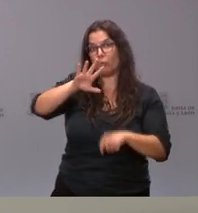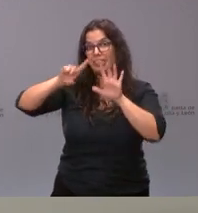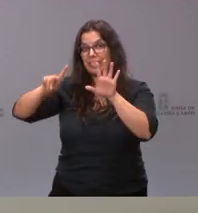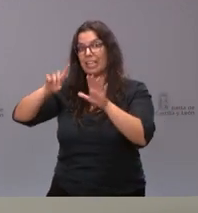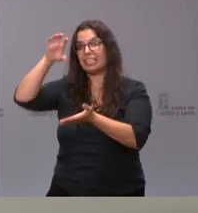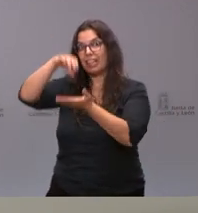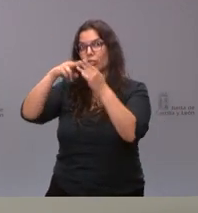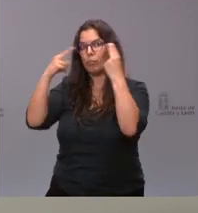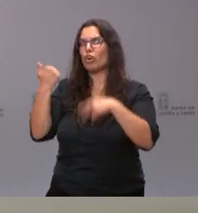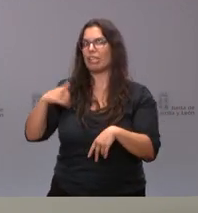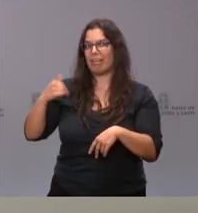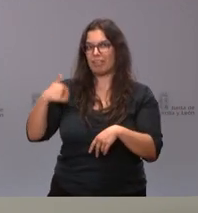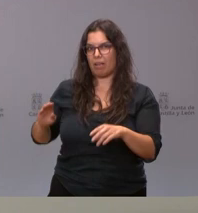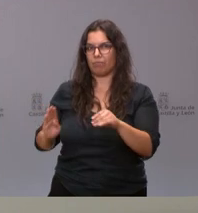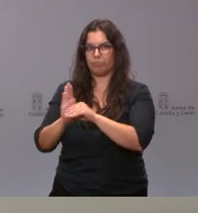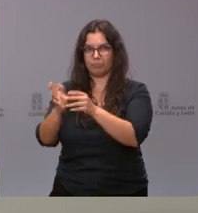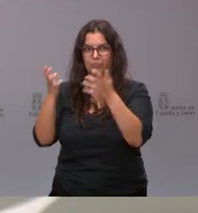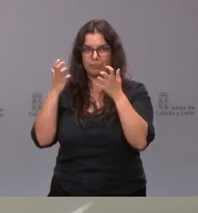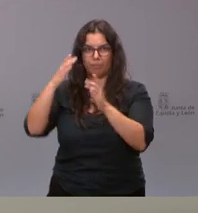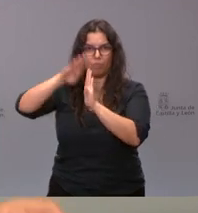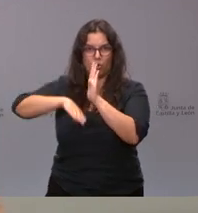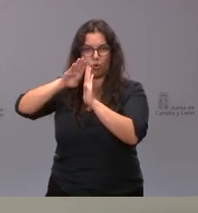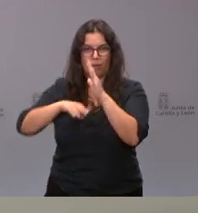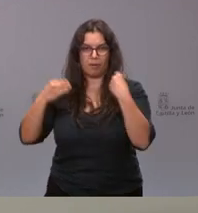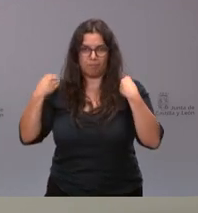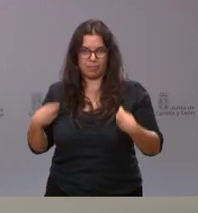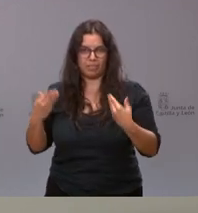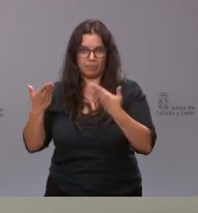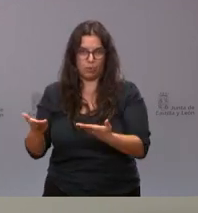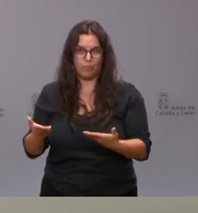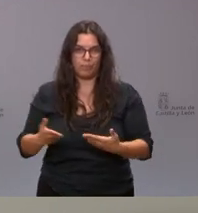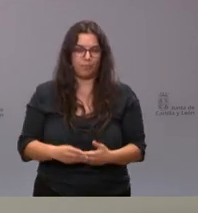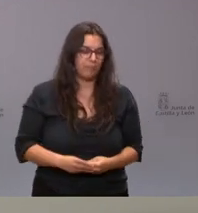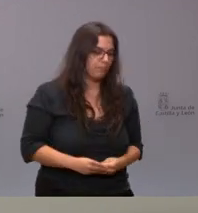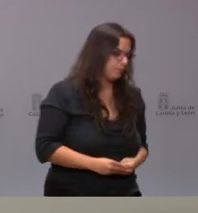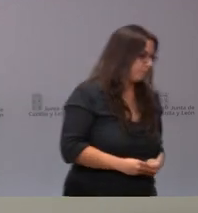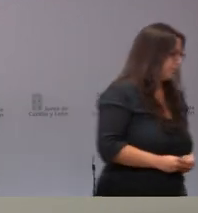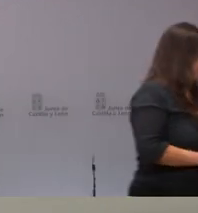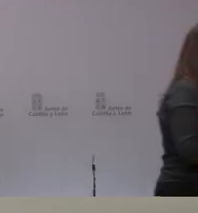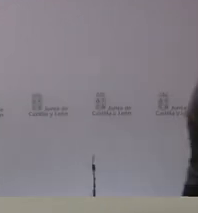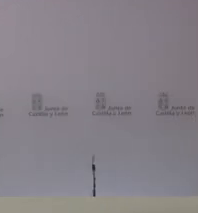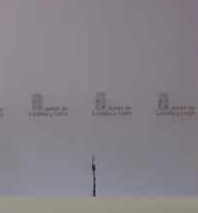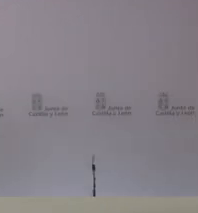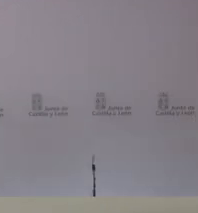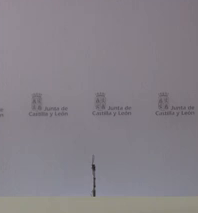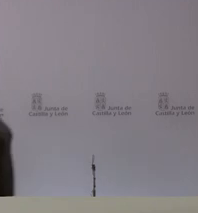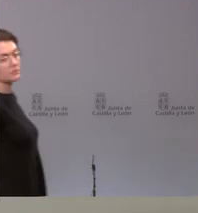centros de carácter público se benefician ya de este programa. La Fundación del Cáncer va a recibir